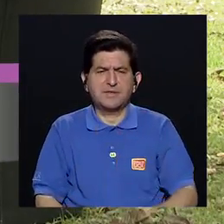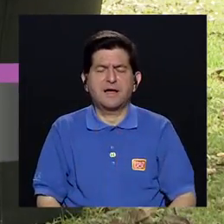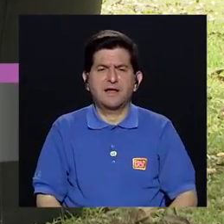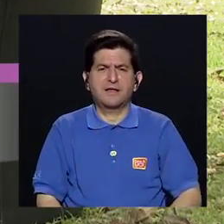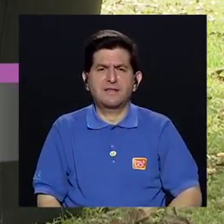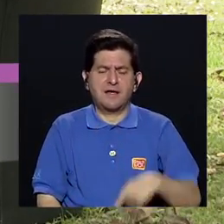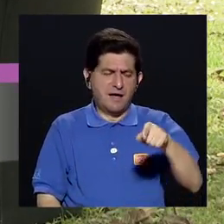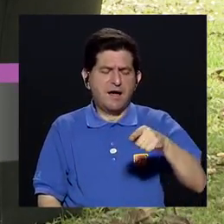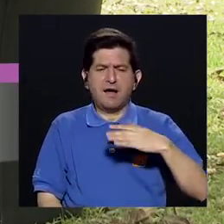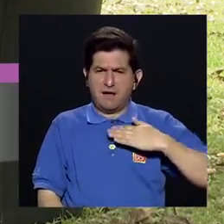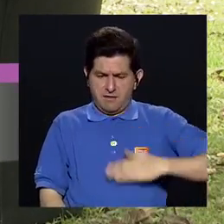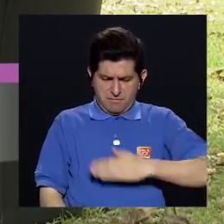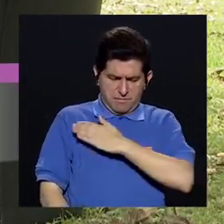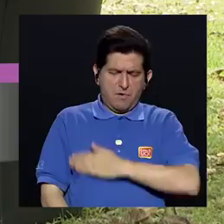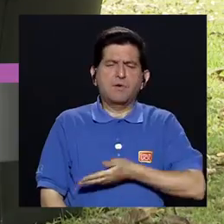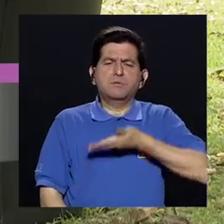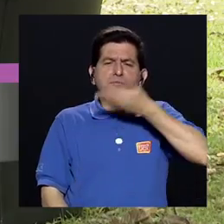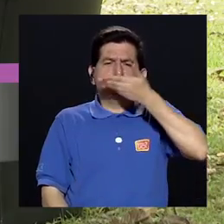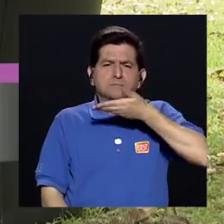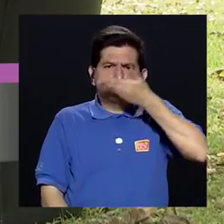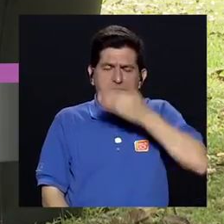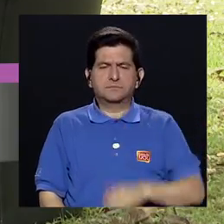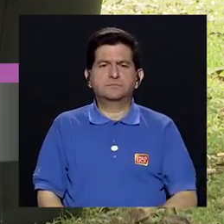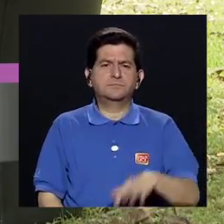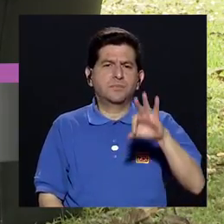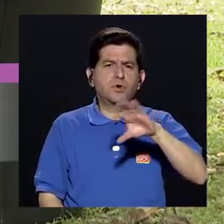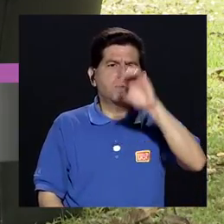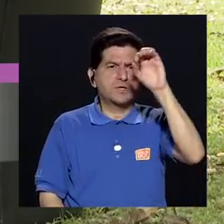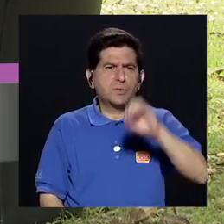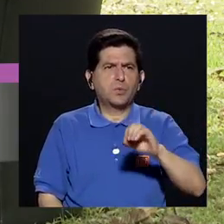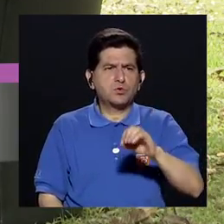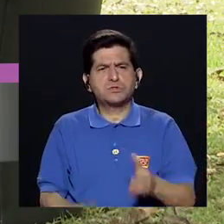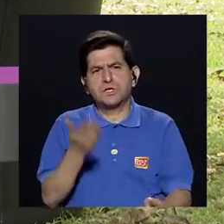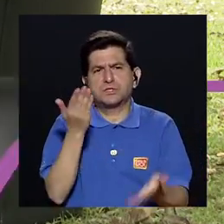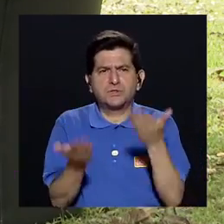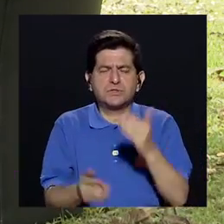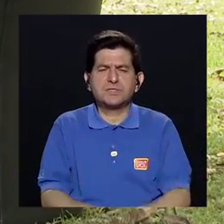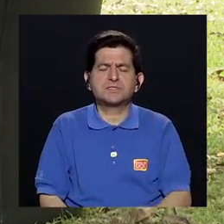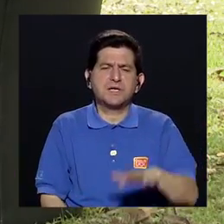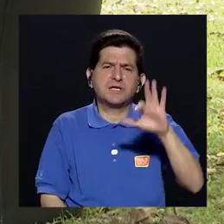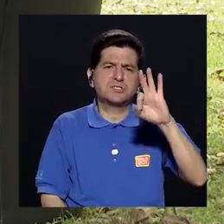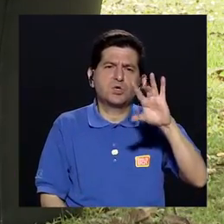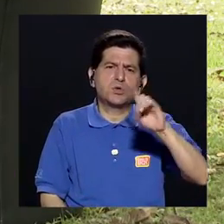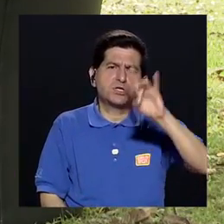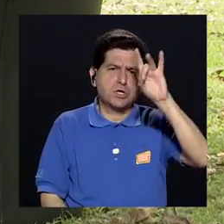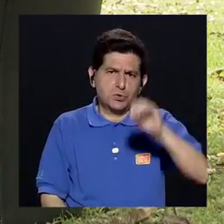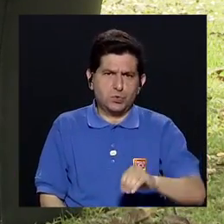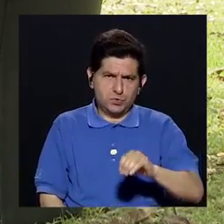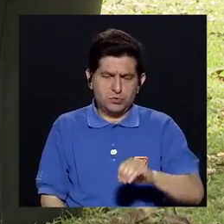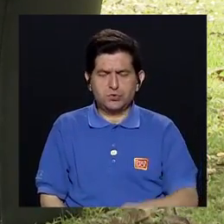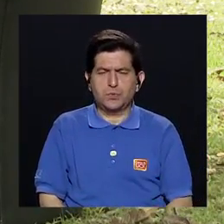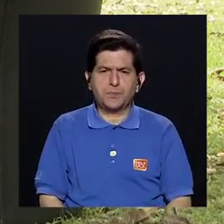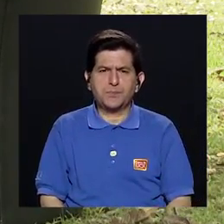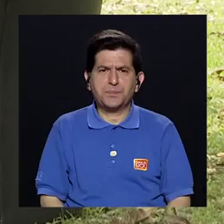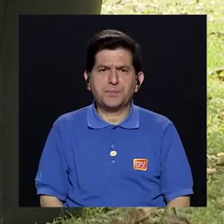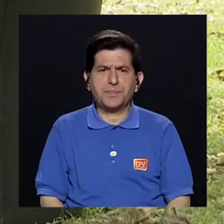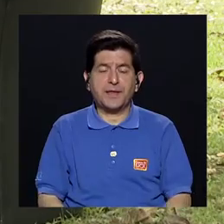pulmones Casi un 90%, 98% pueden ser,